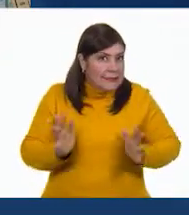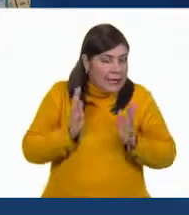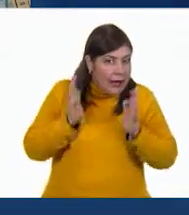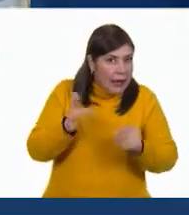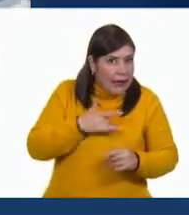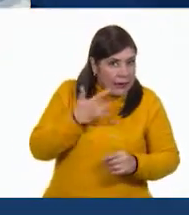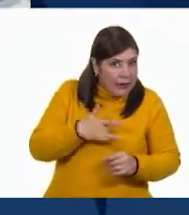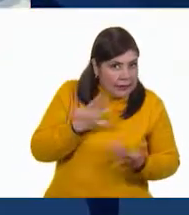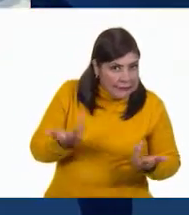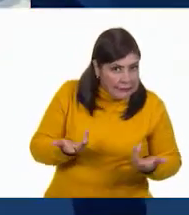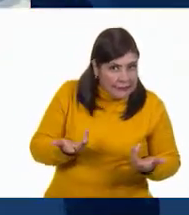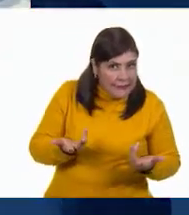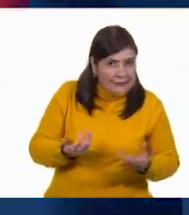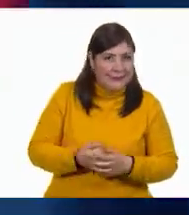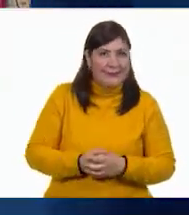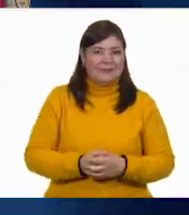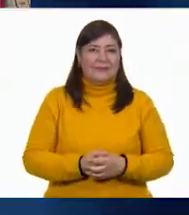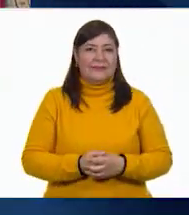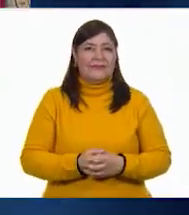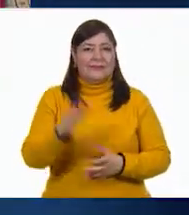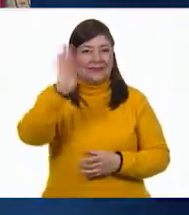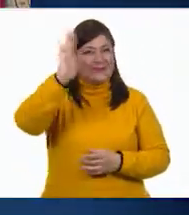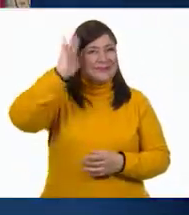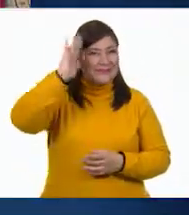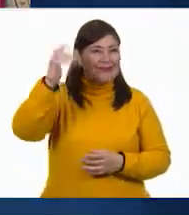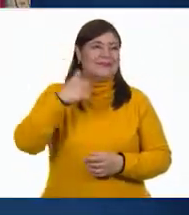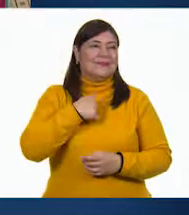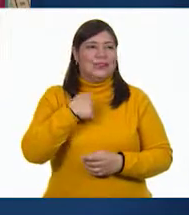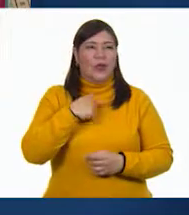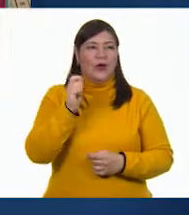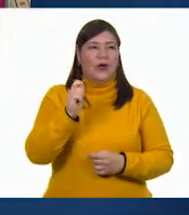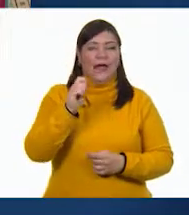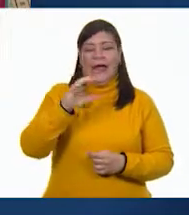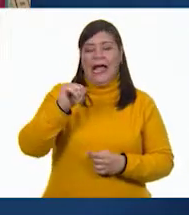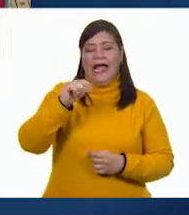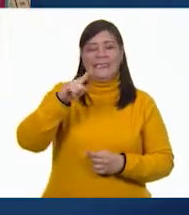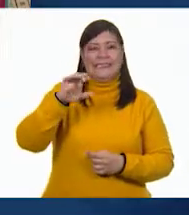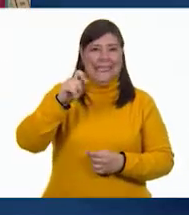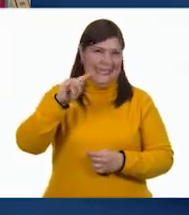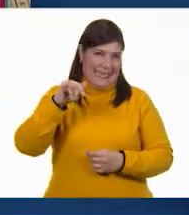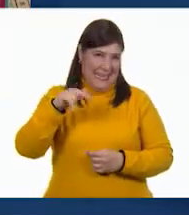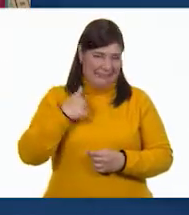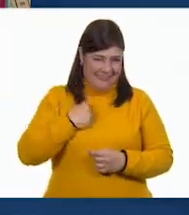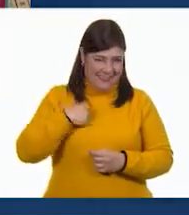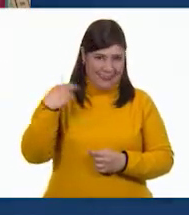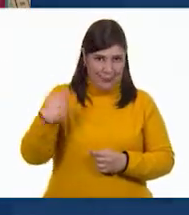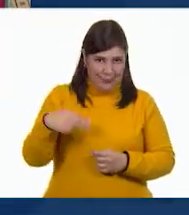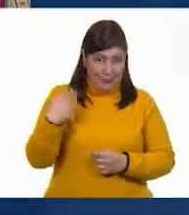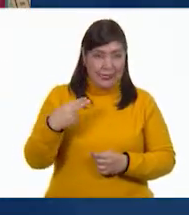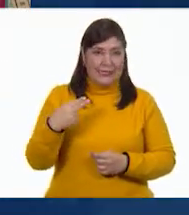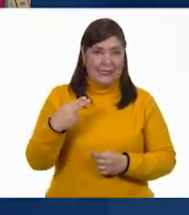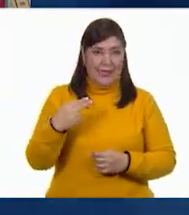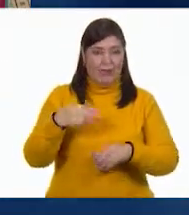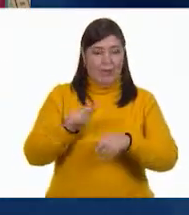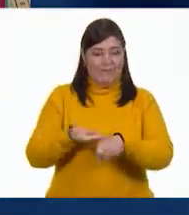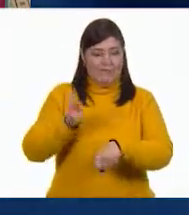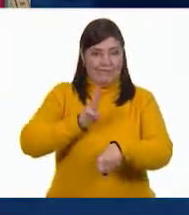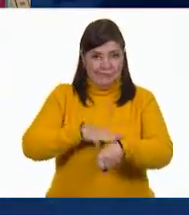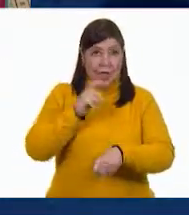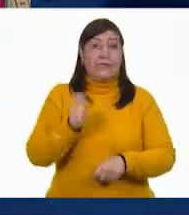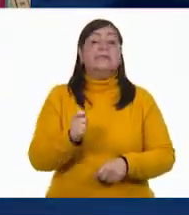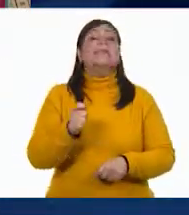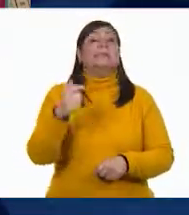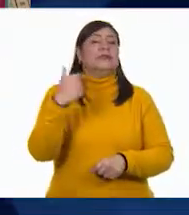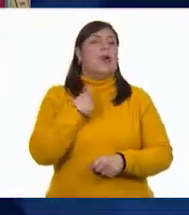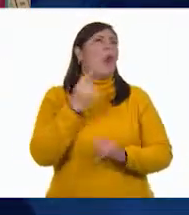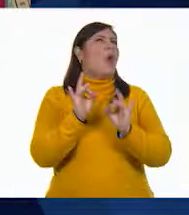Hola, soy Reportina Calcetina y el otro día yo